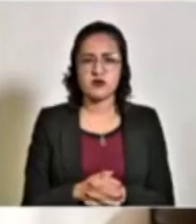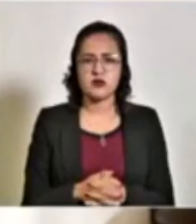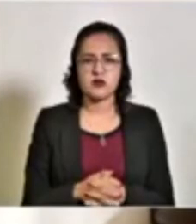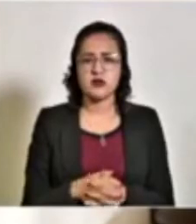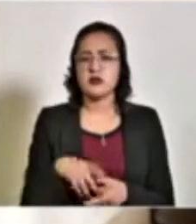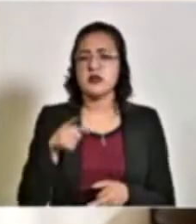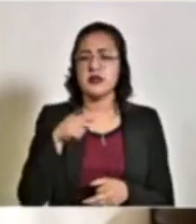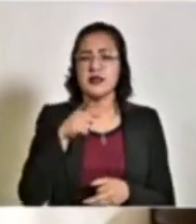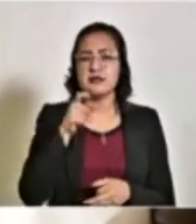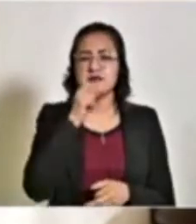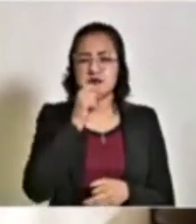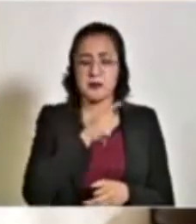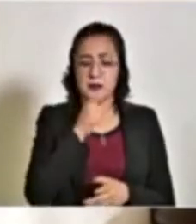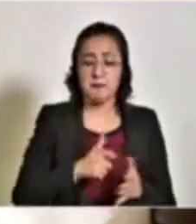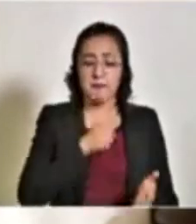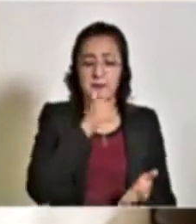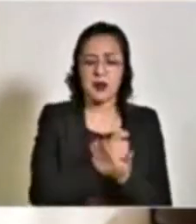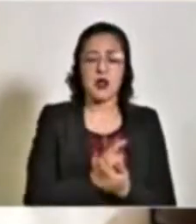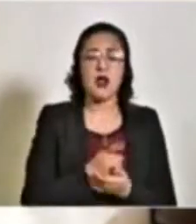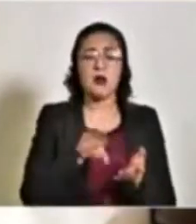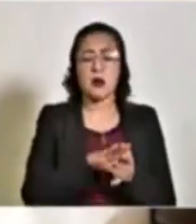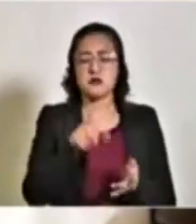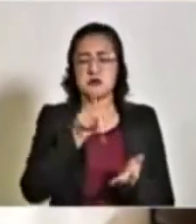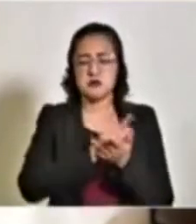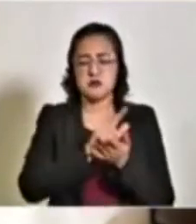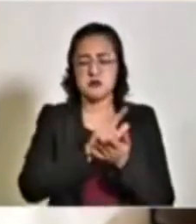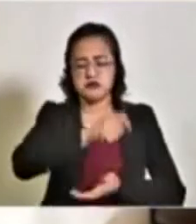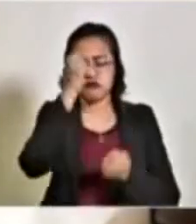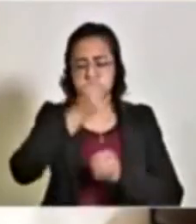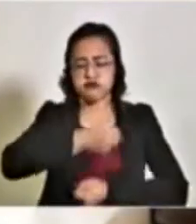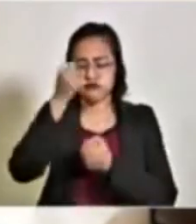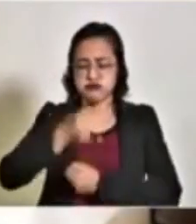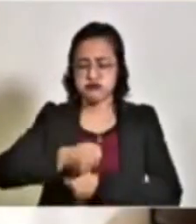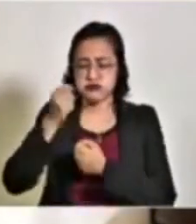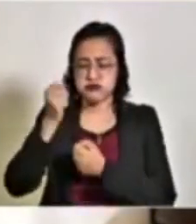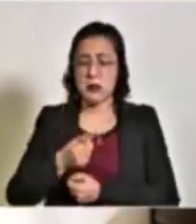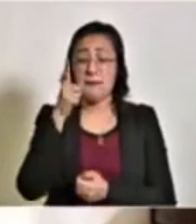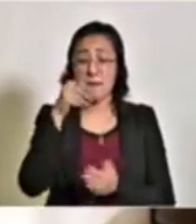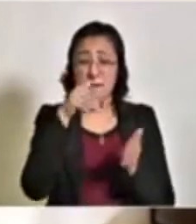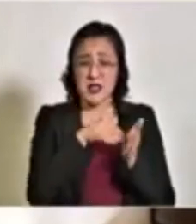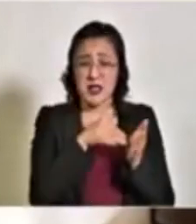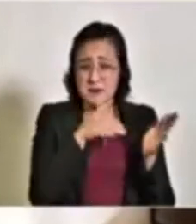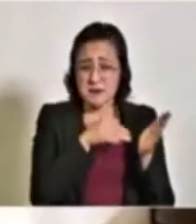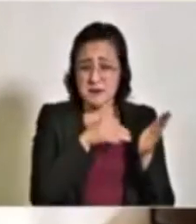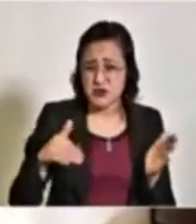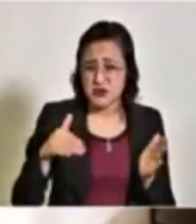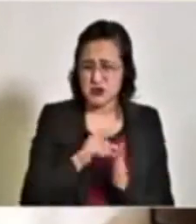la Toyac por más de mil millones de pesos,